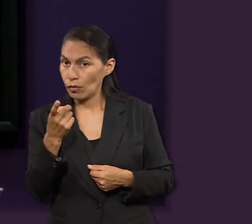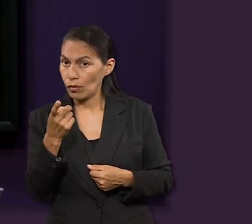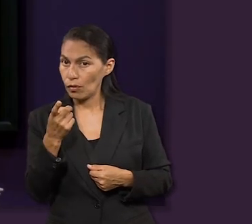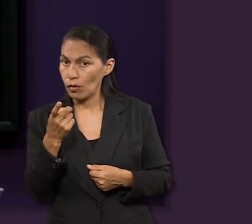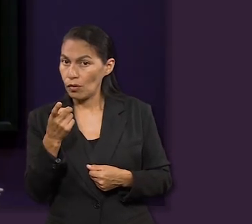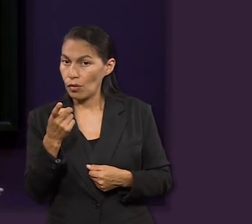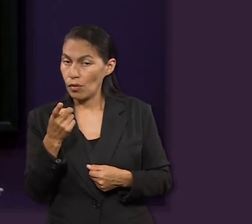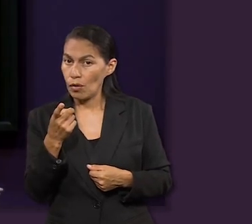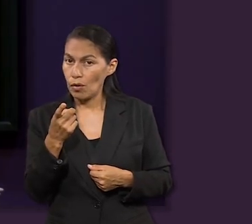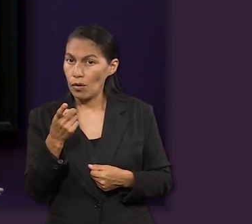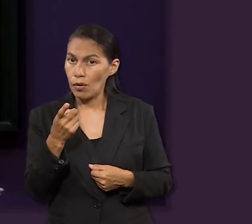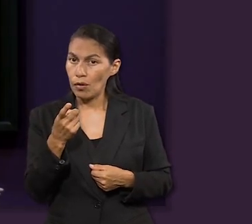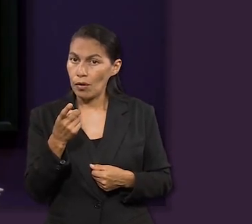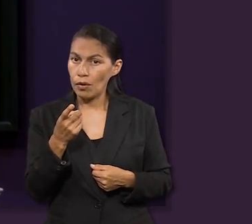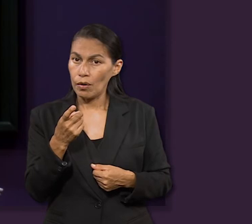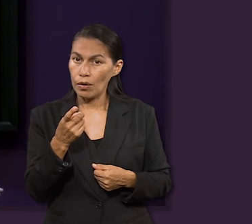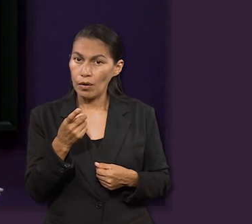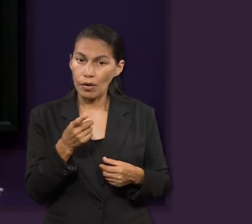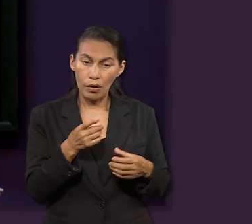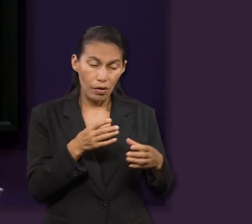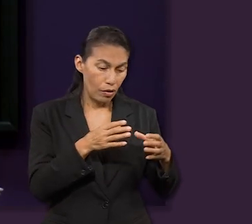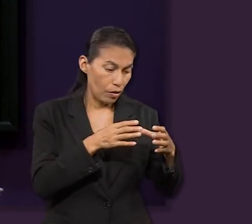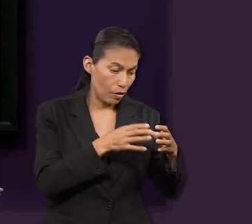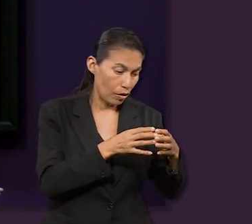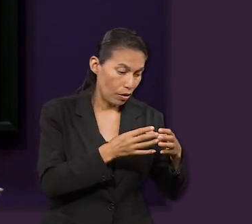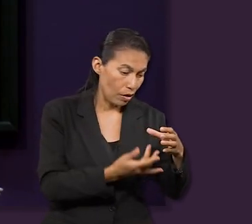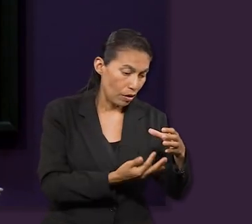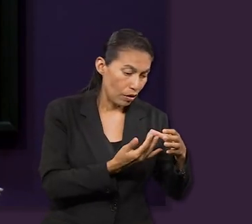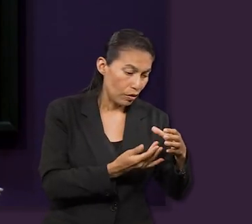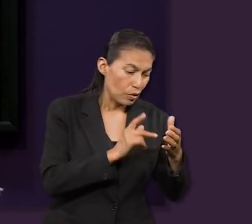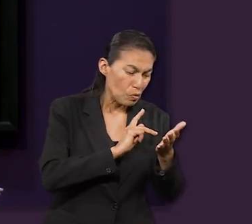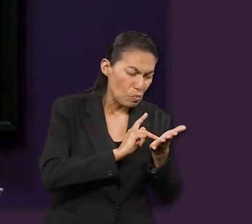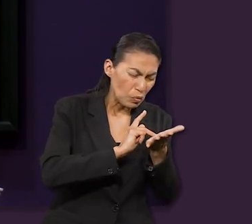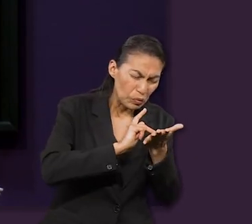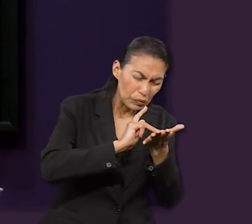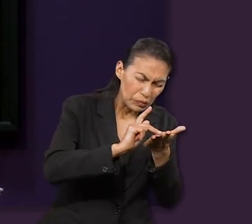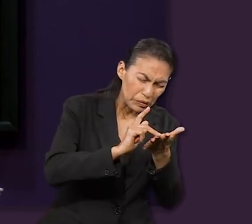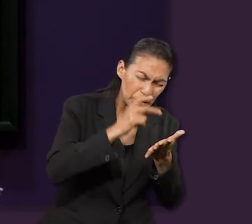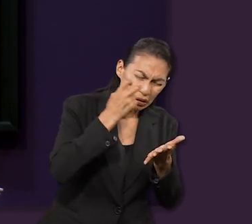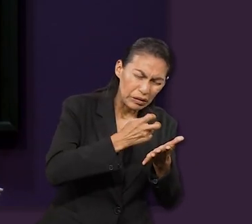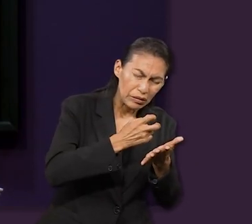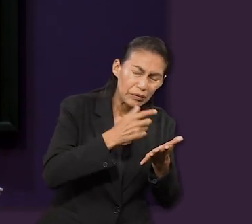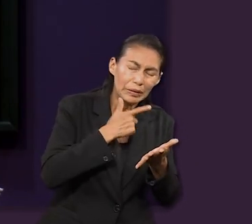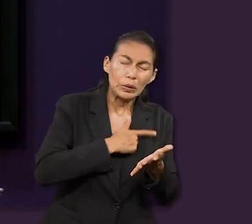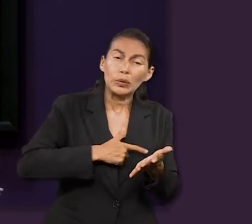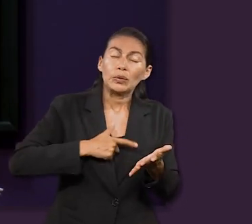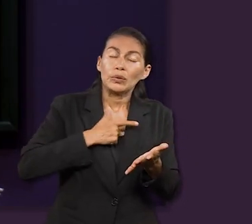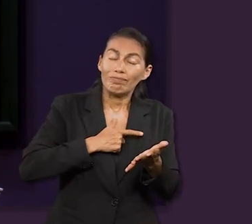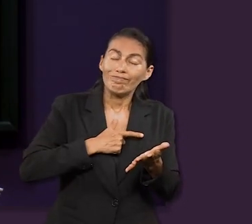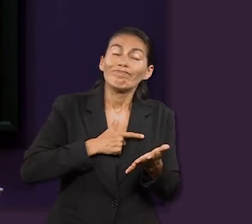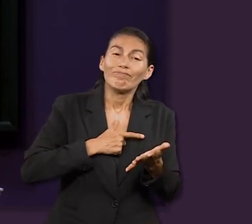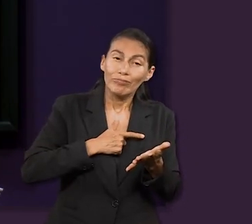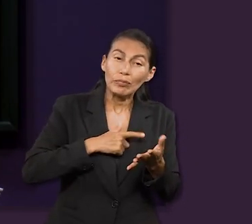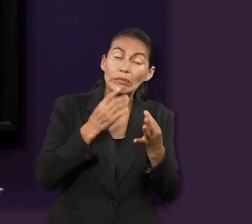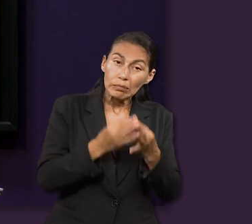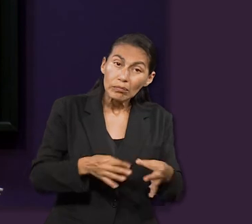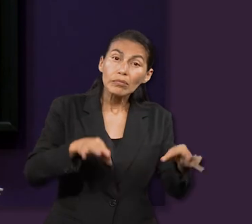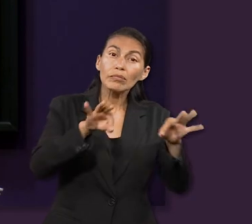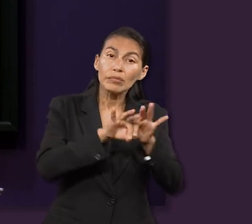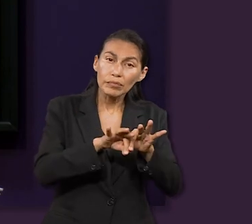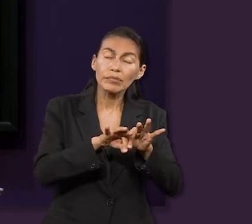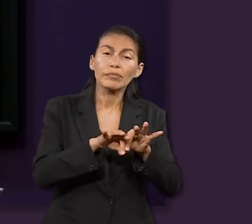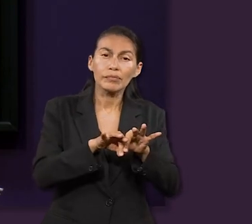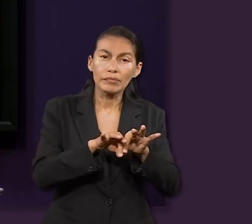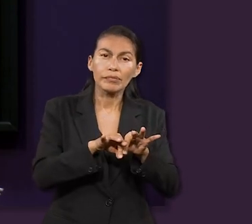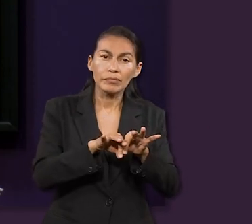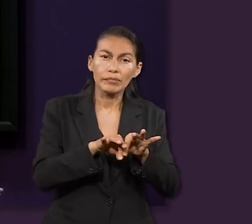me quedo con la importancia del proceso de purificación. La verdad que eso fue lo que más me llamó la atención.